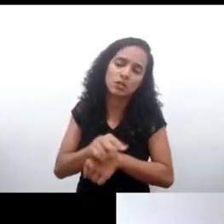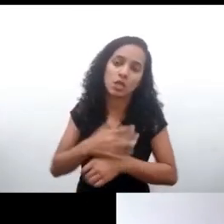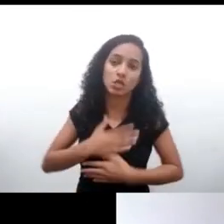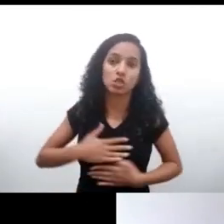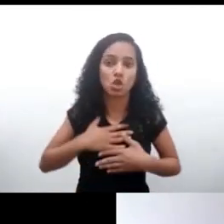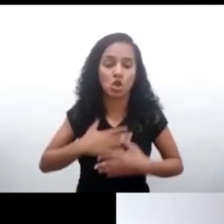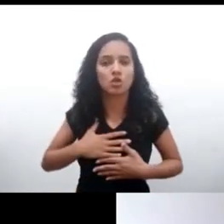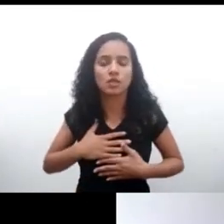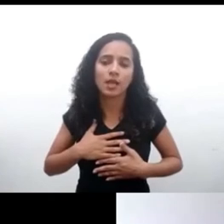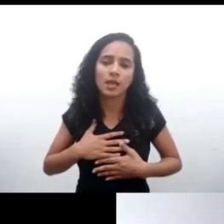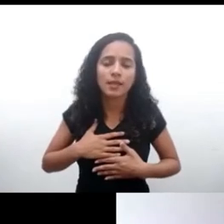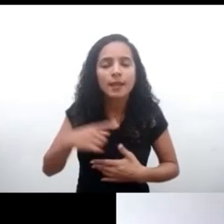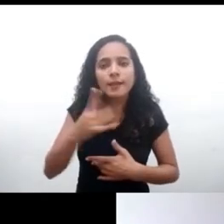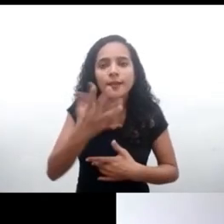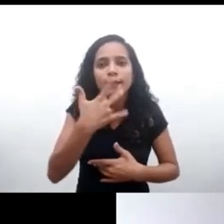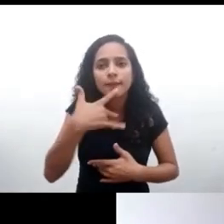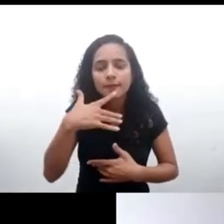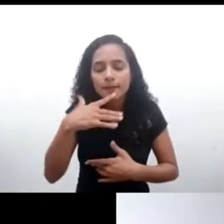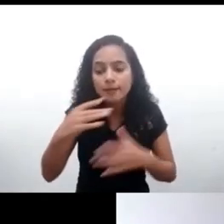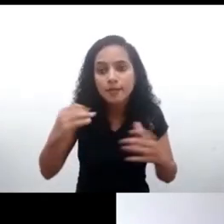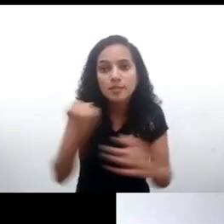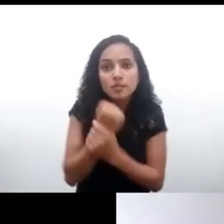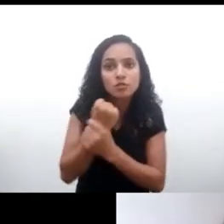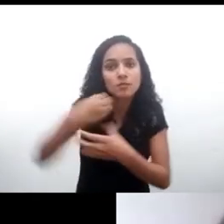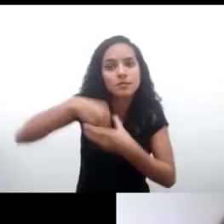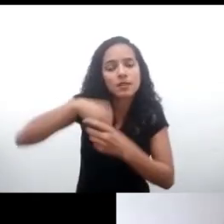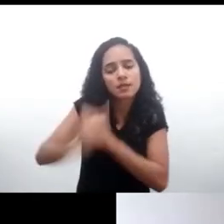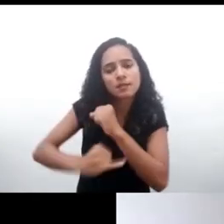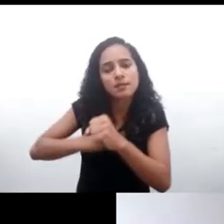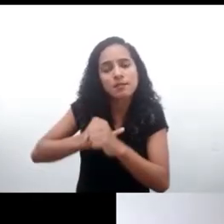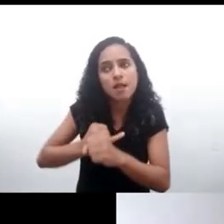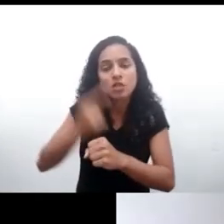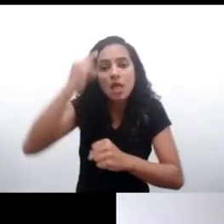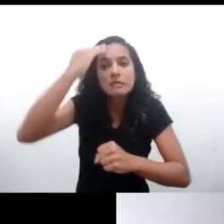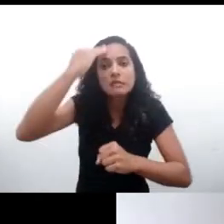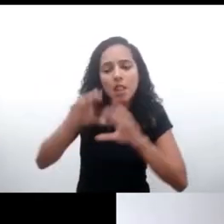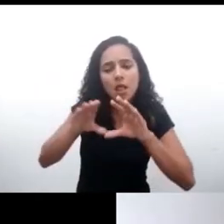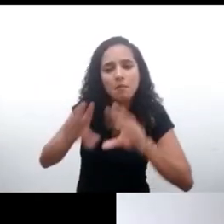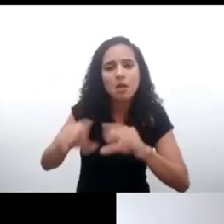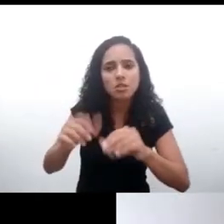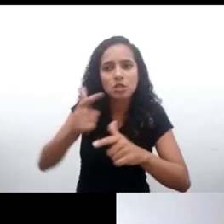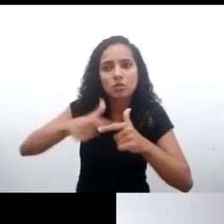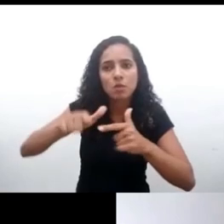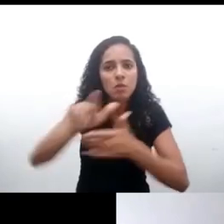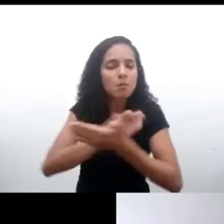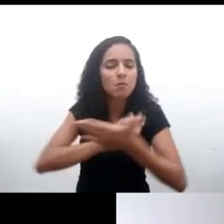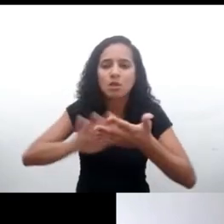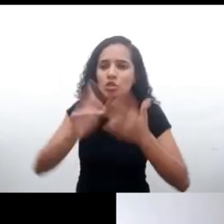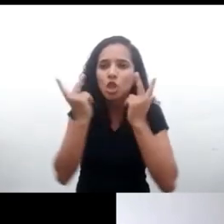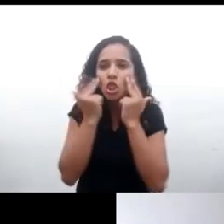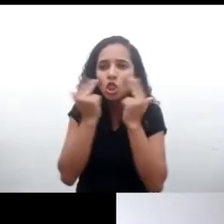Quisiéramos que los niños estuvieran seguros en la internet utilizando productos y servicios pensados